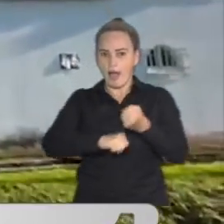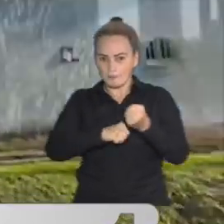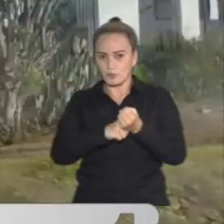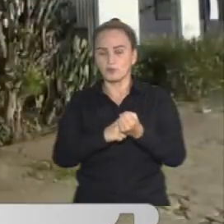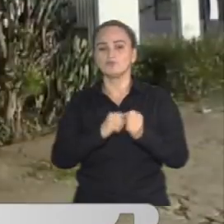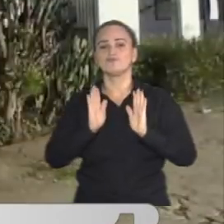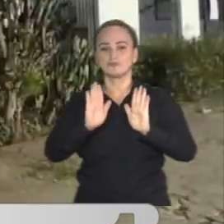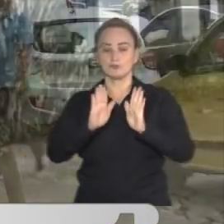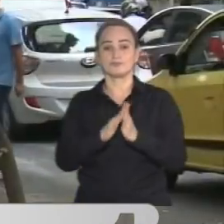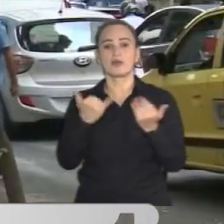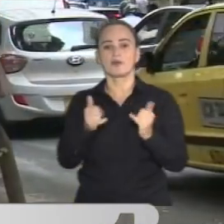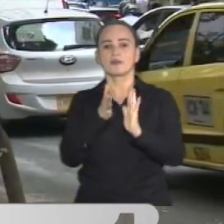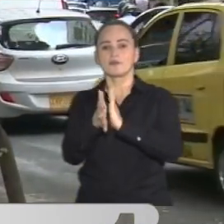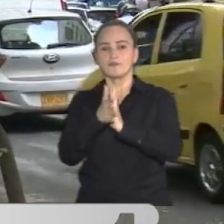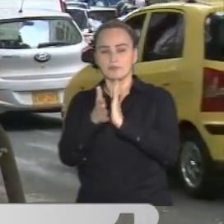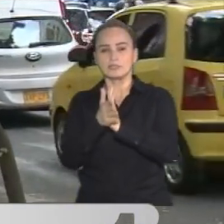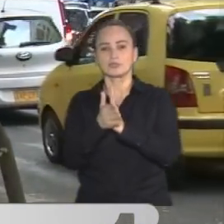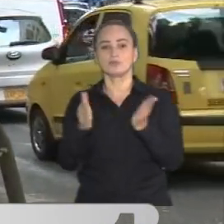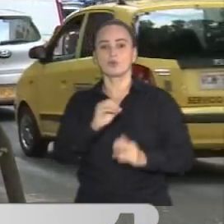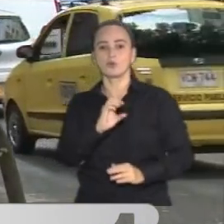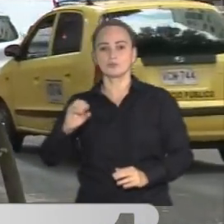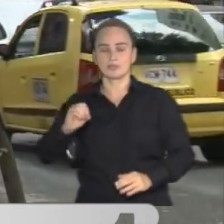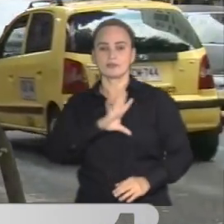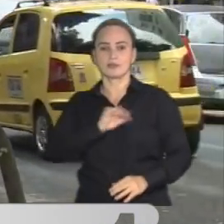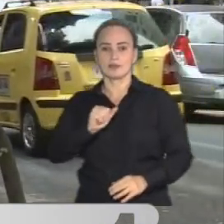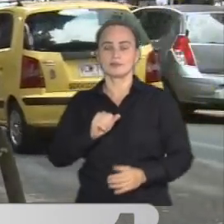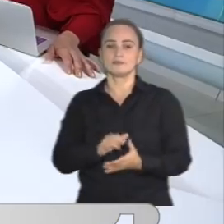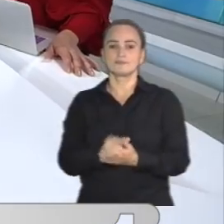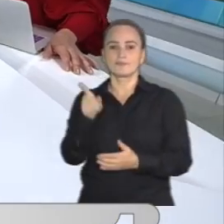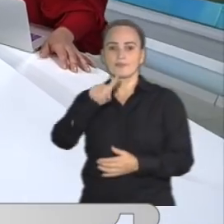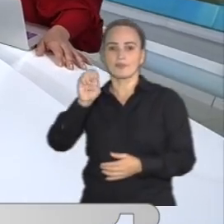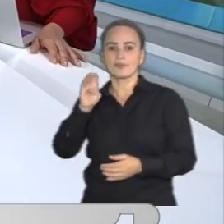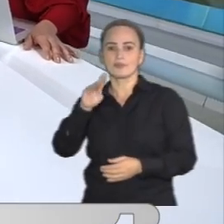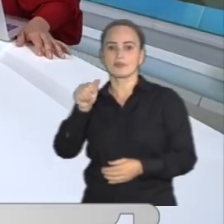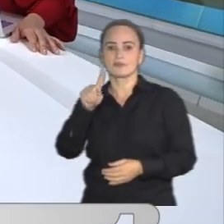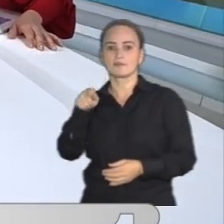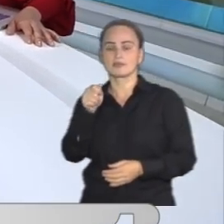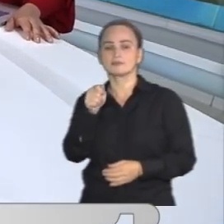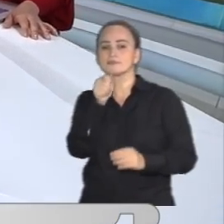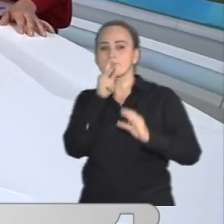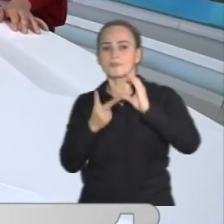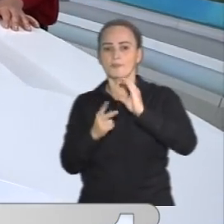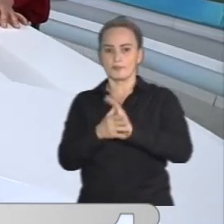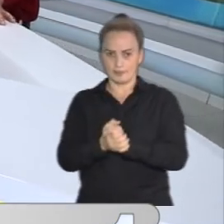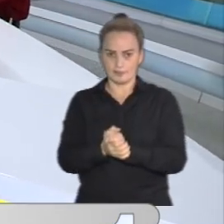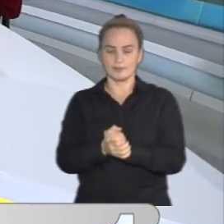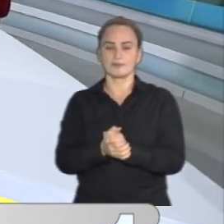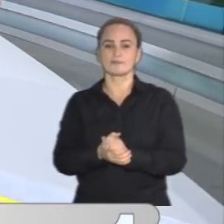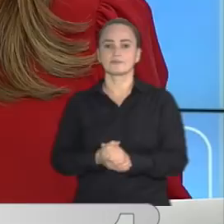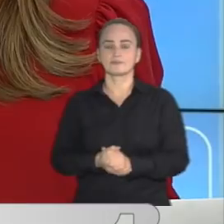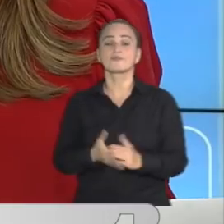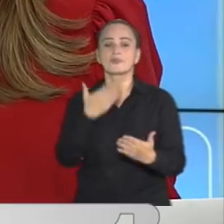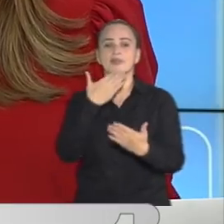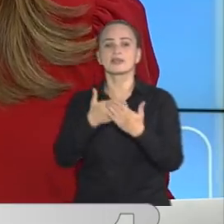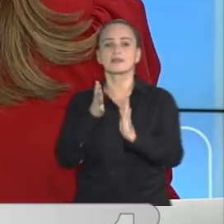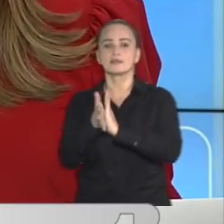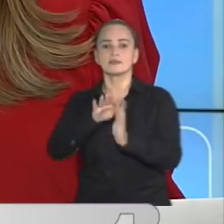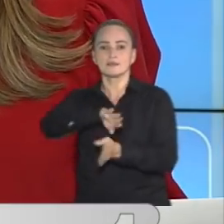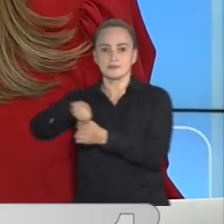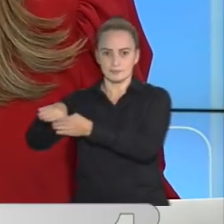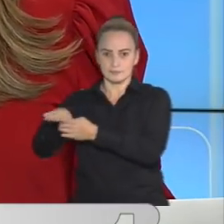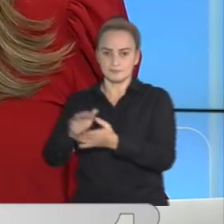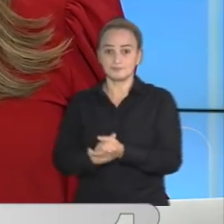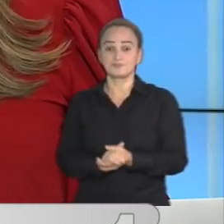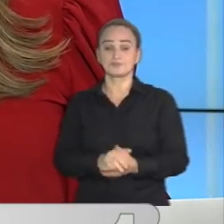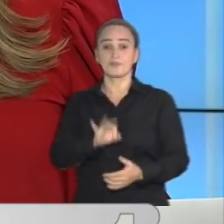RQ. Es por ahora la información desde el occidente de Cali. Sebastián Bedoya, Noticentro 1, CMI. Sebastián, muchas gracias.